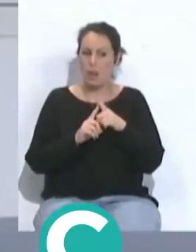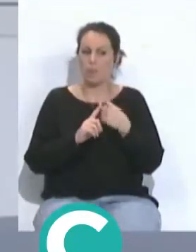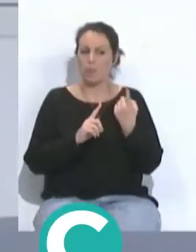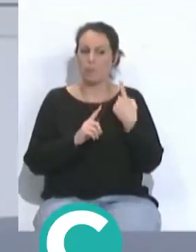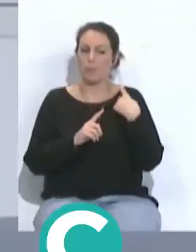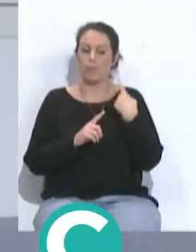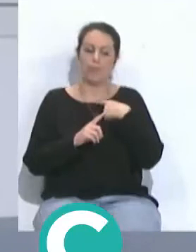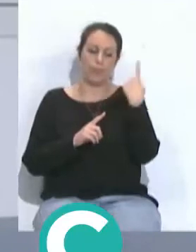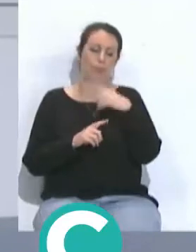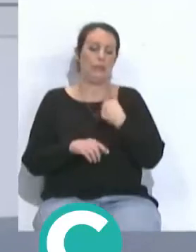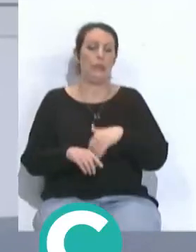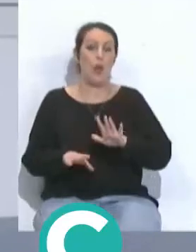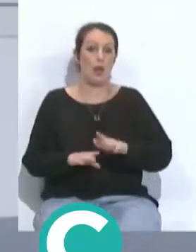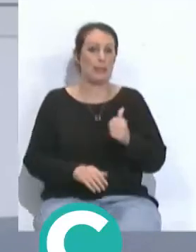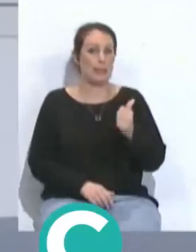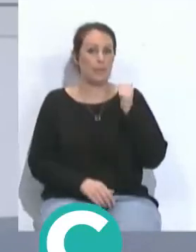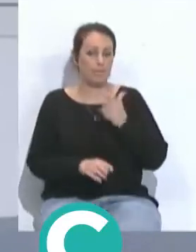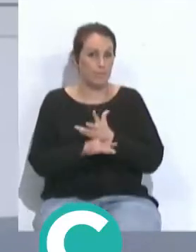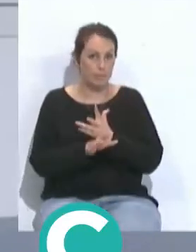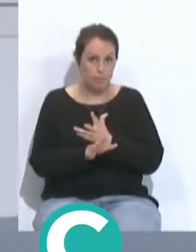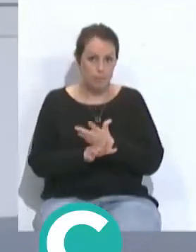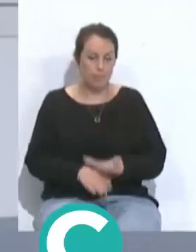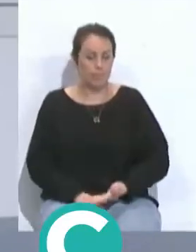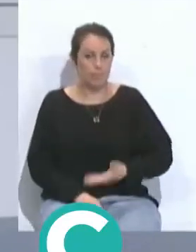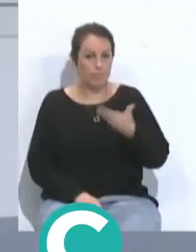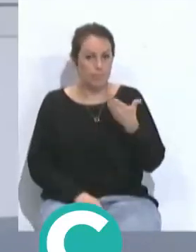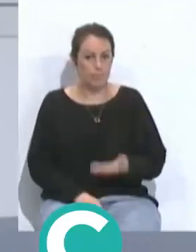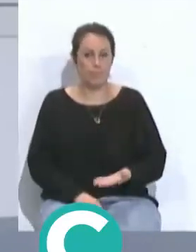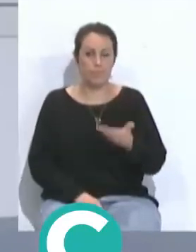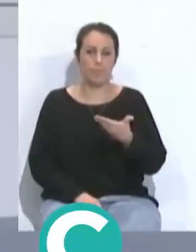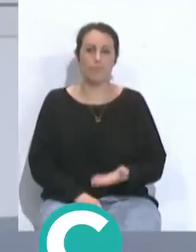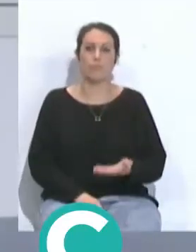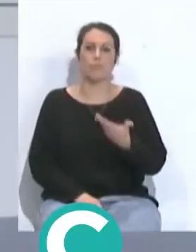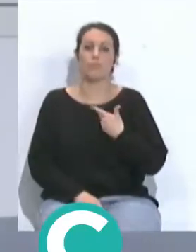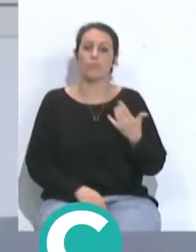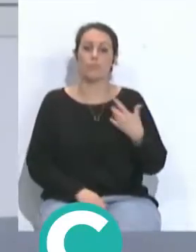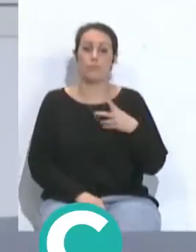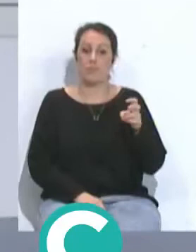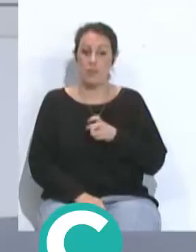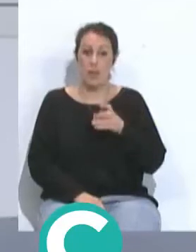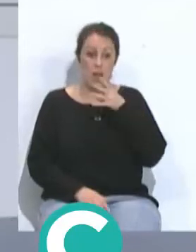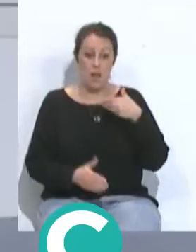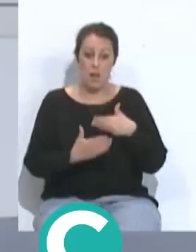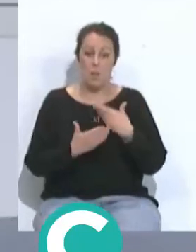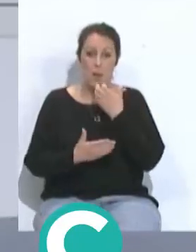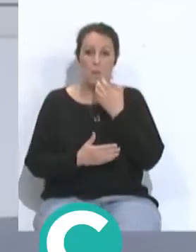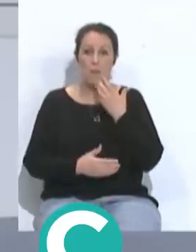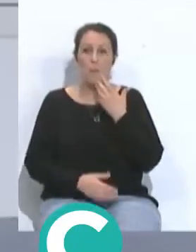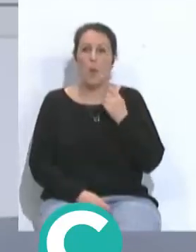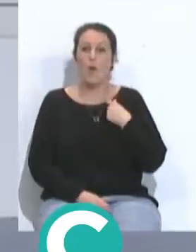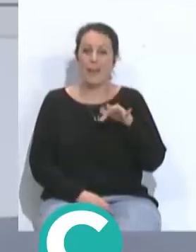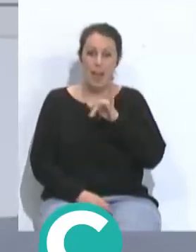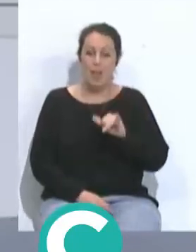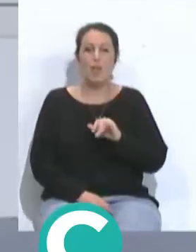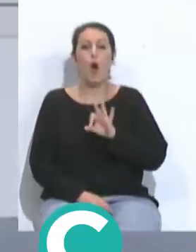pero también atrás hay jugadores que han sido muy importantes desde que llegaron como es el caso de Ale Fernández como es el caso de